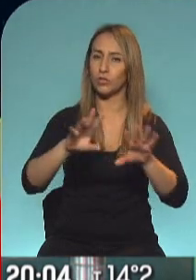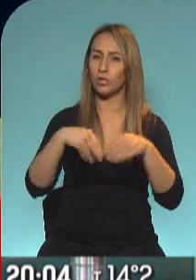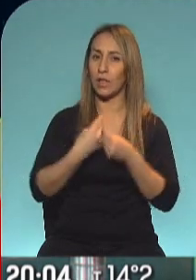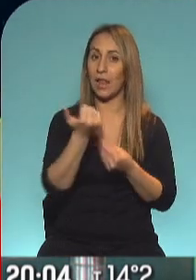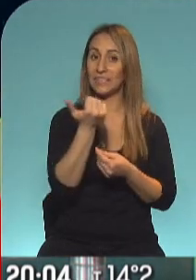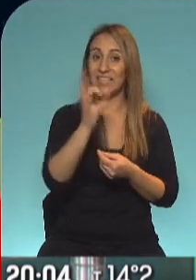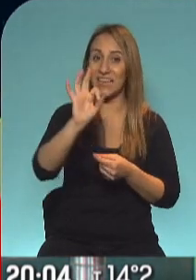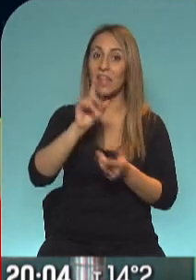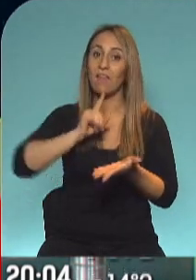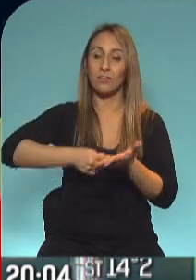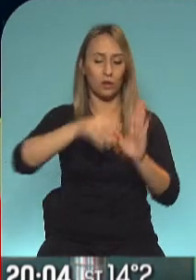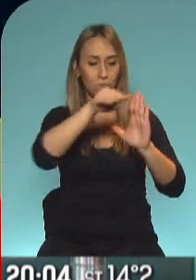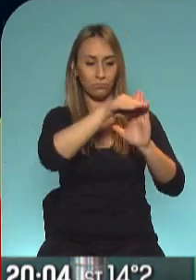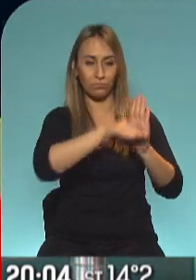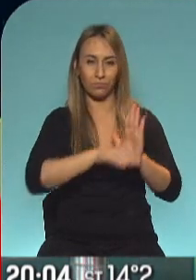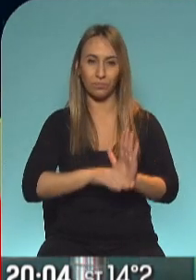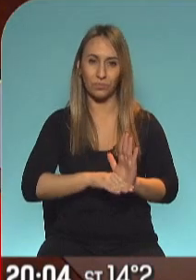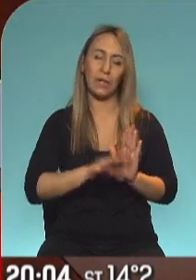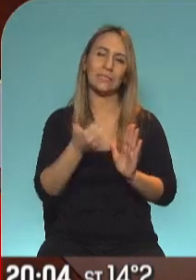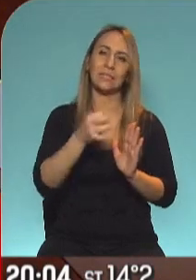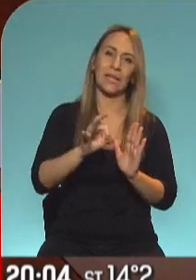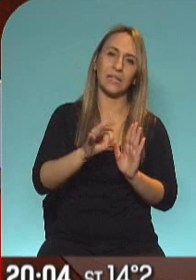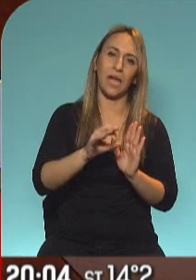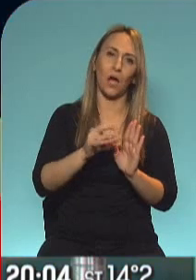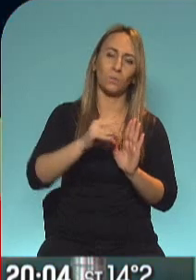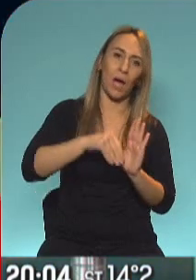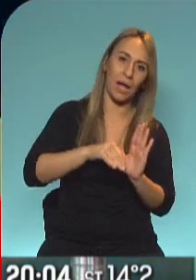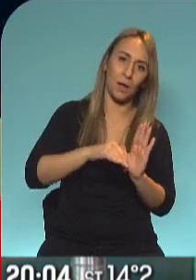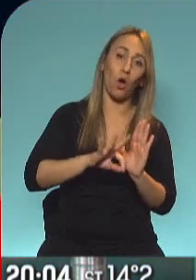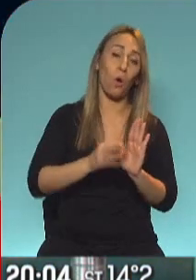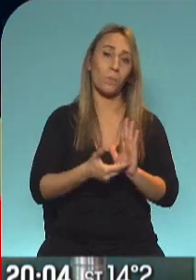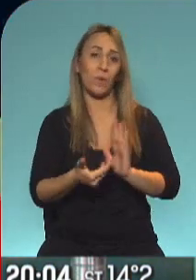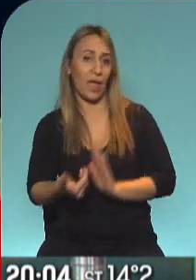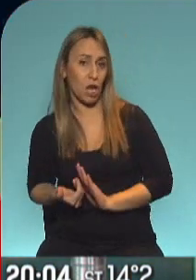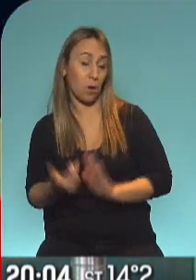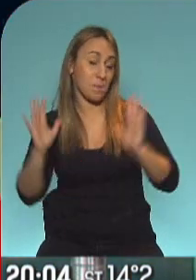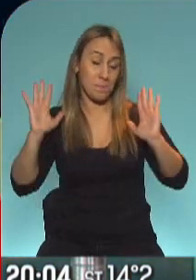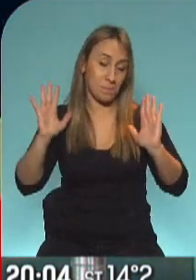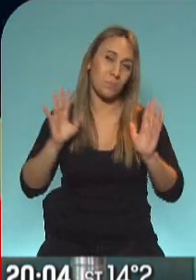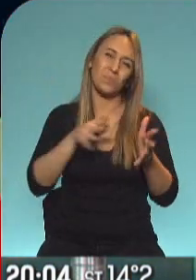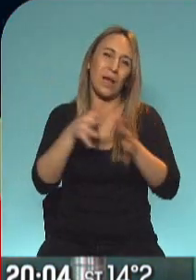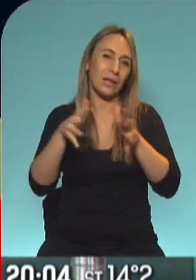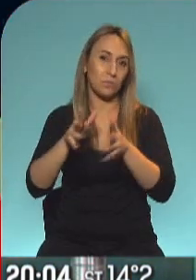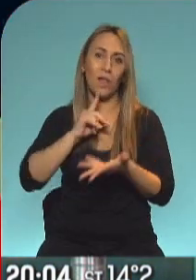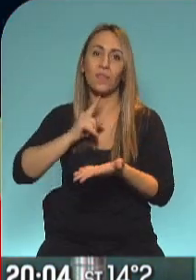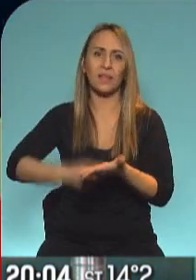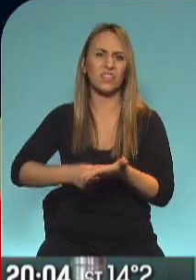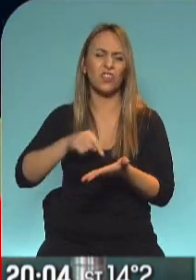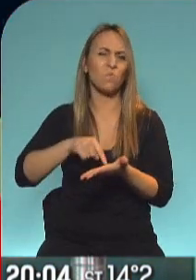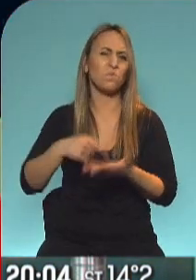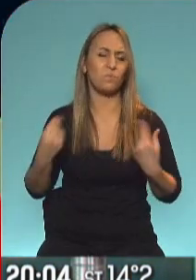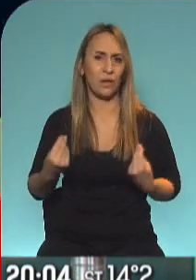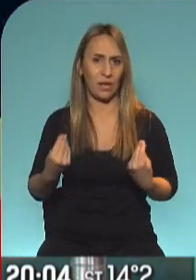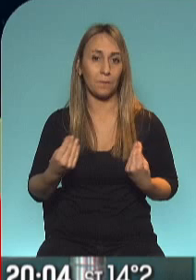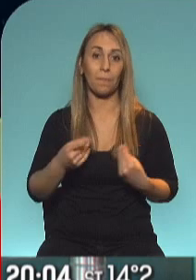caprichoso, ¿no? Si no son 60, serán menos, serán más. Y también de estas, es decir, medidas para la reactivación,